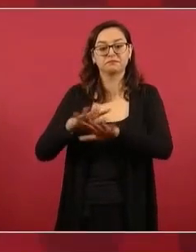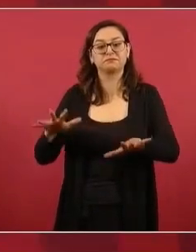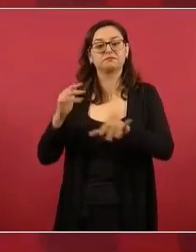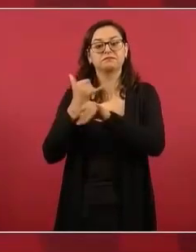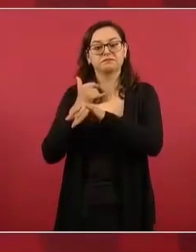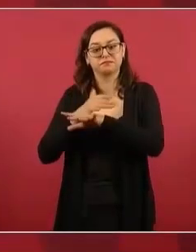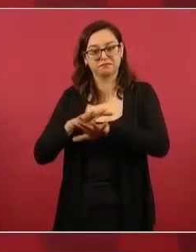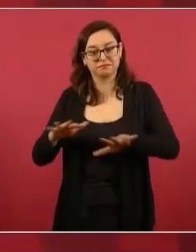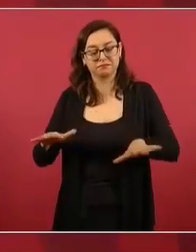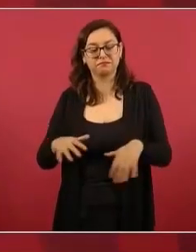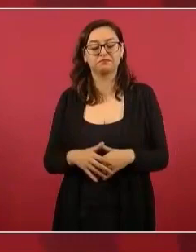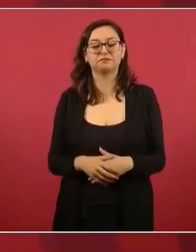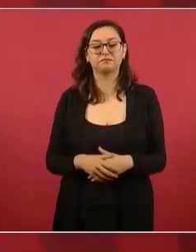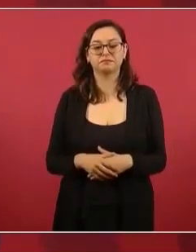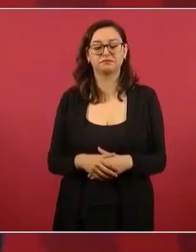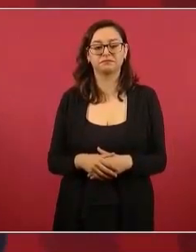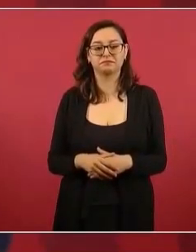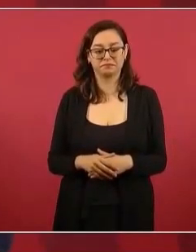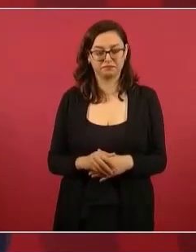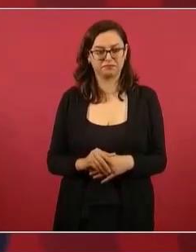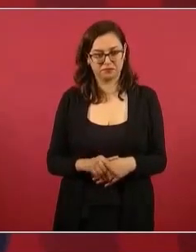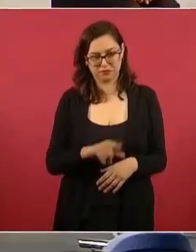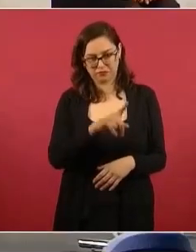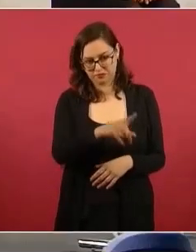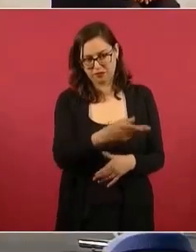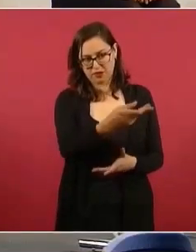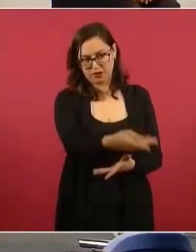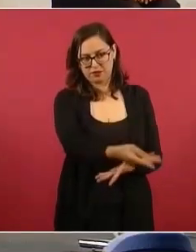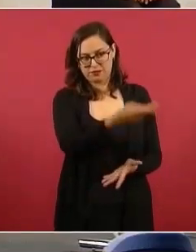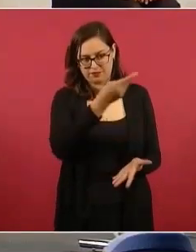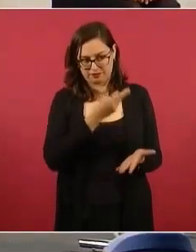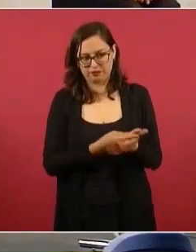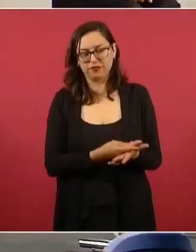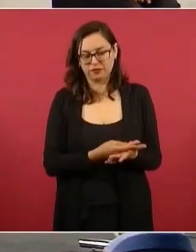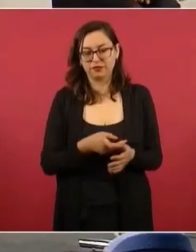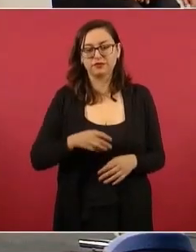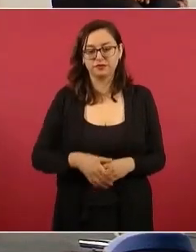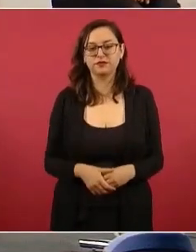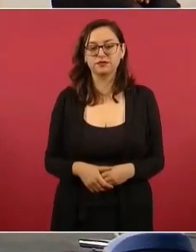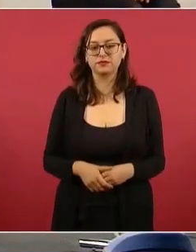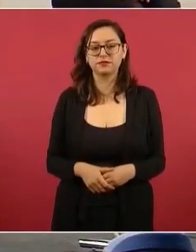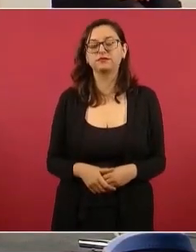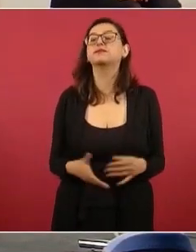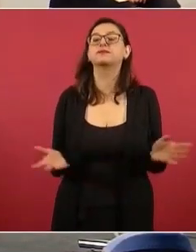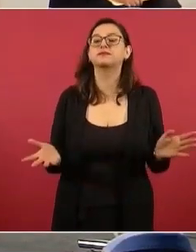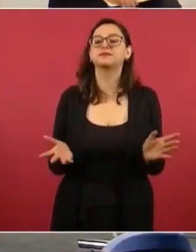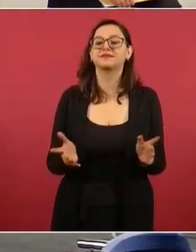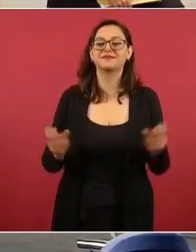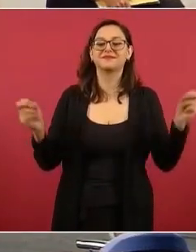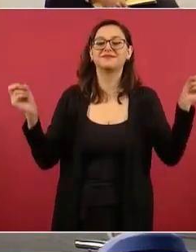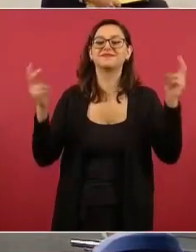para estar informando. Y yo recibo tu petición. Bueno, sí, nos vemos.